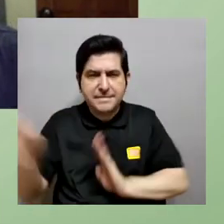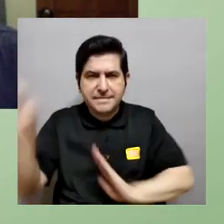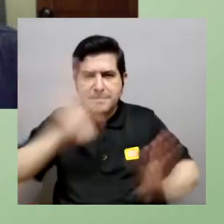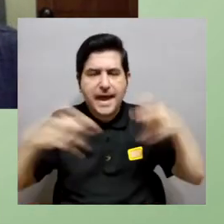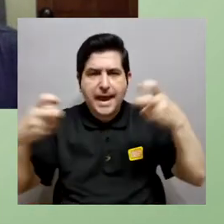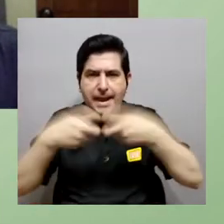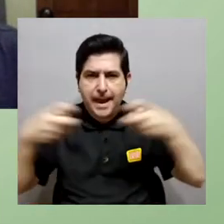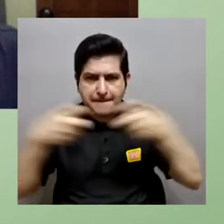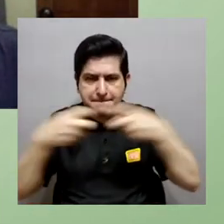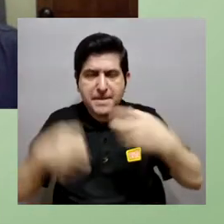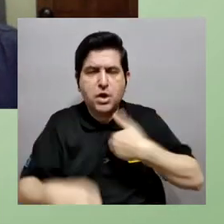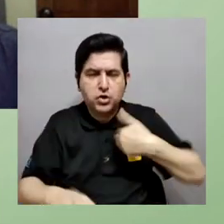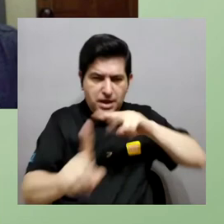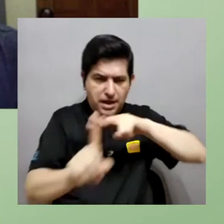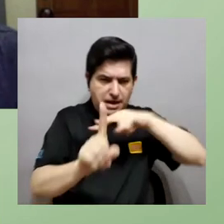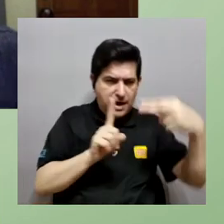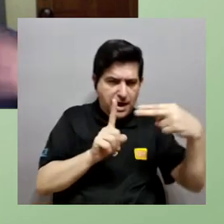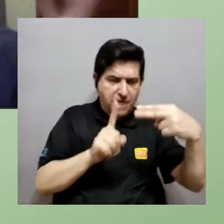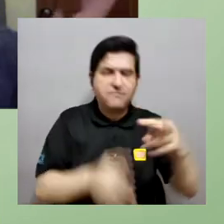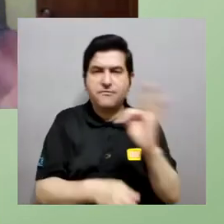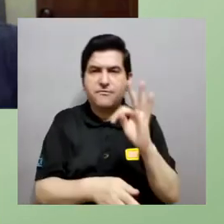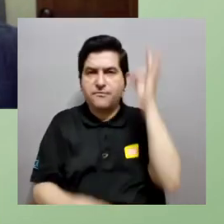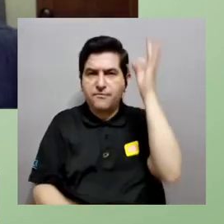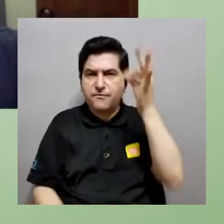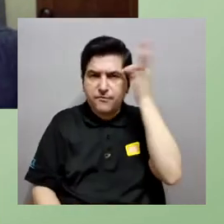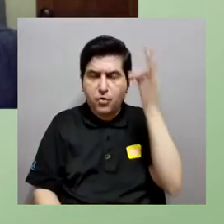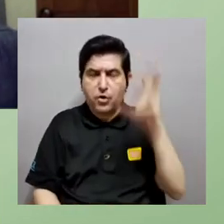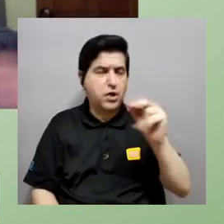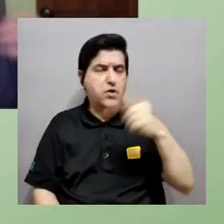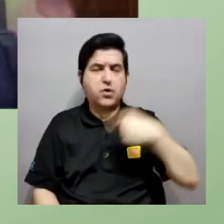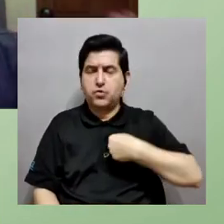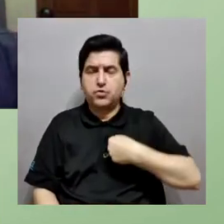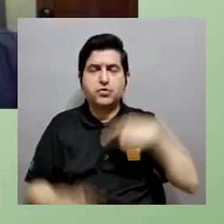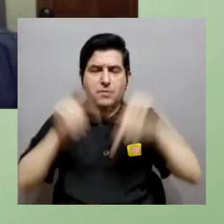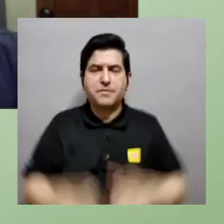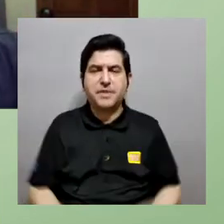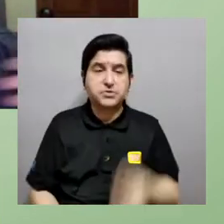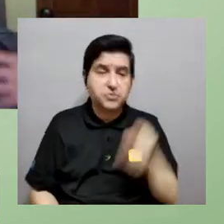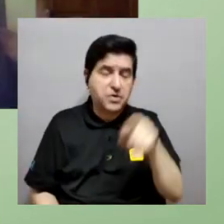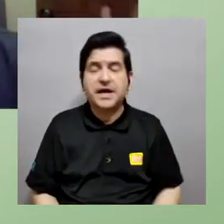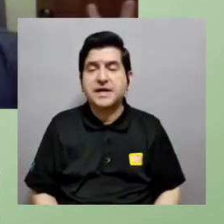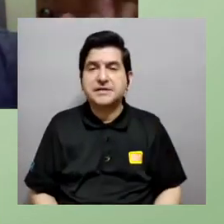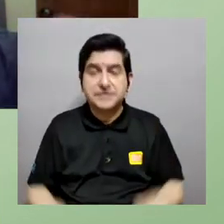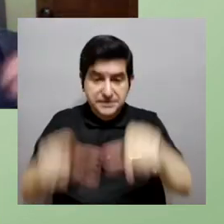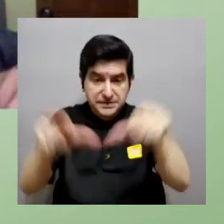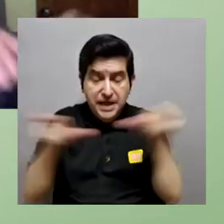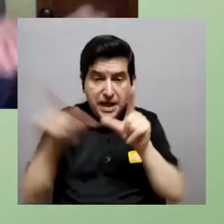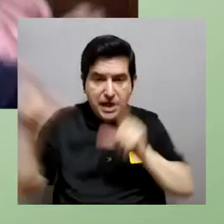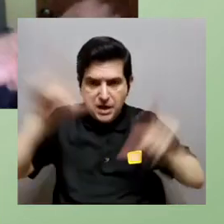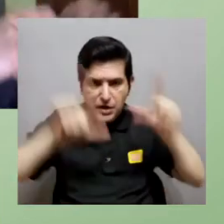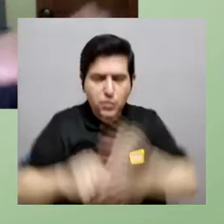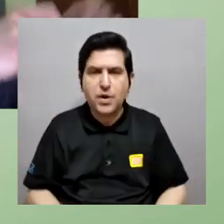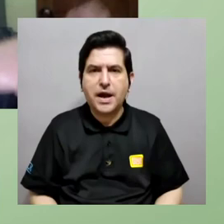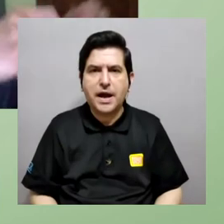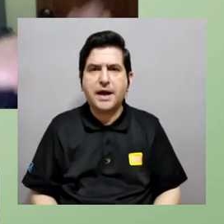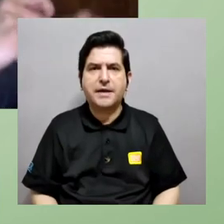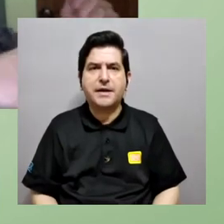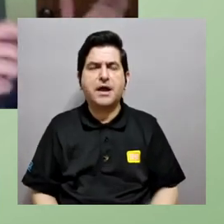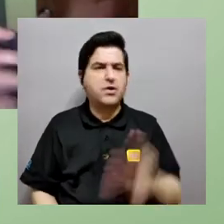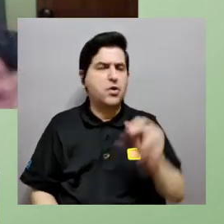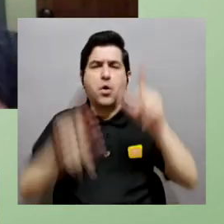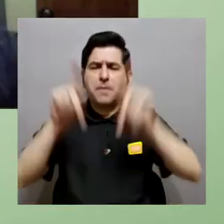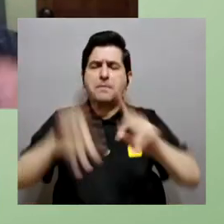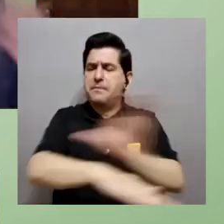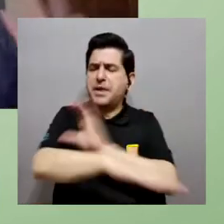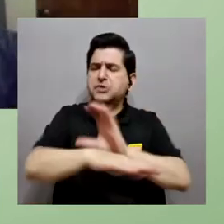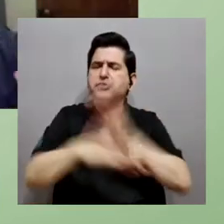gran parte de la investigación en bioelectricidad que tiene un enfoque teórico no son personas como yo que están ahí conectando bichos